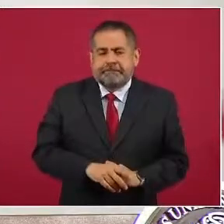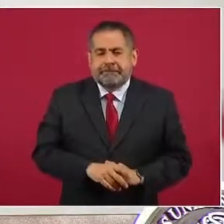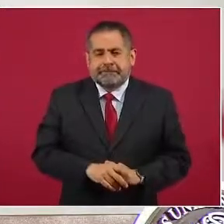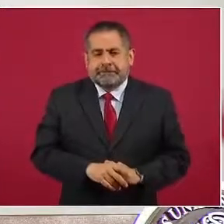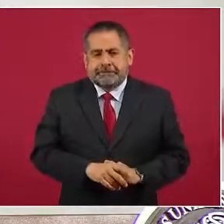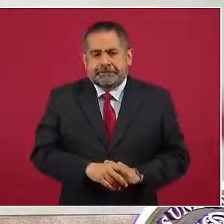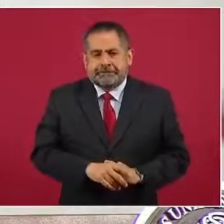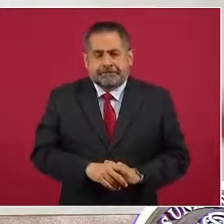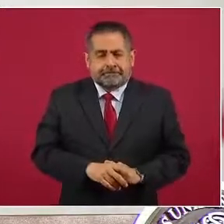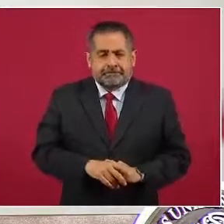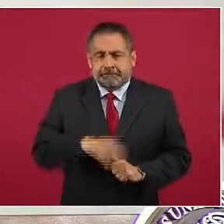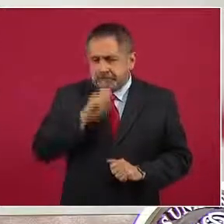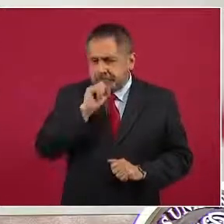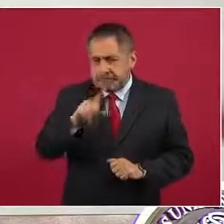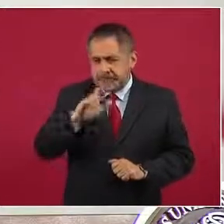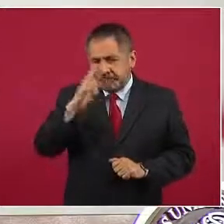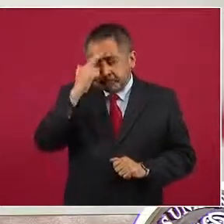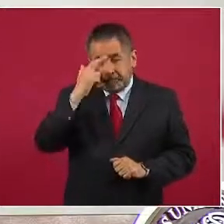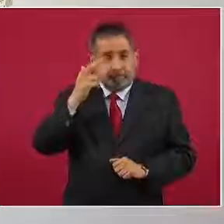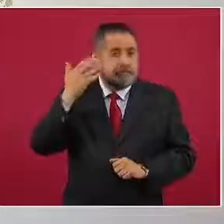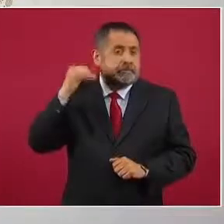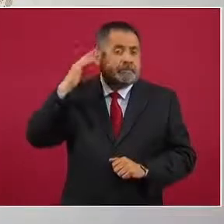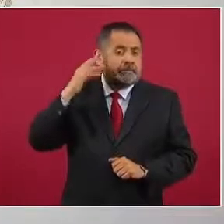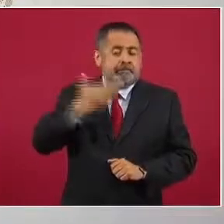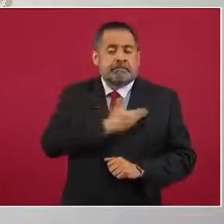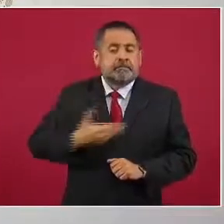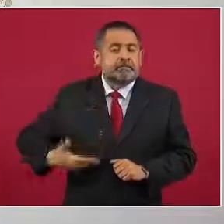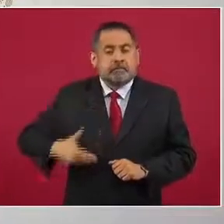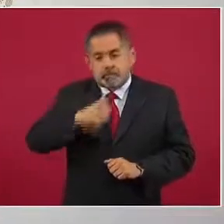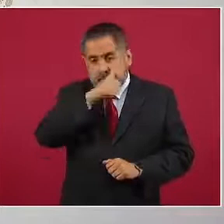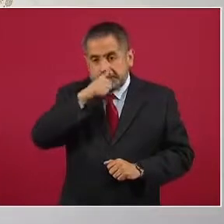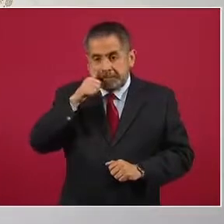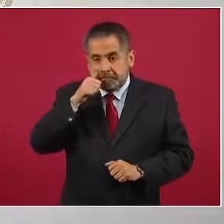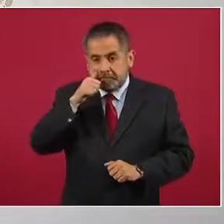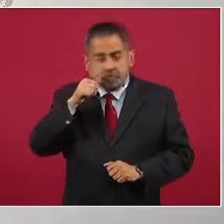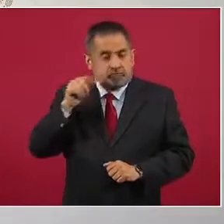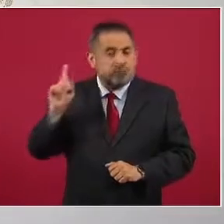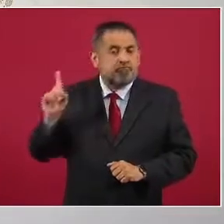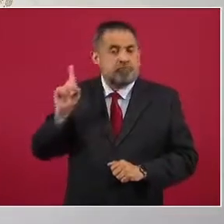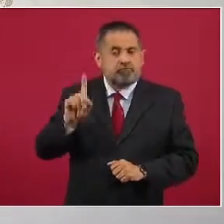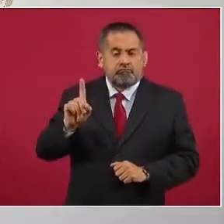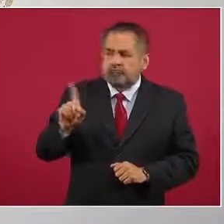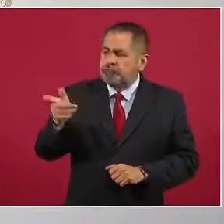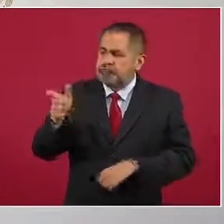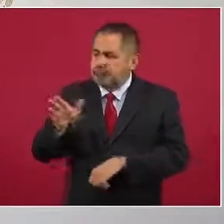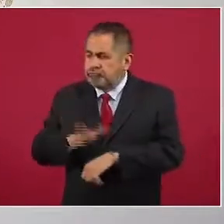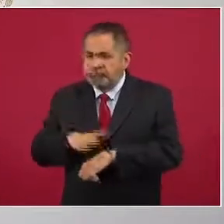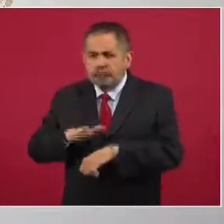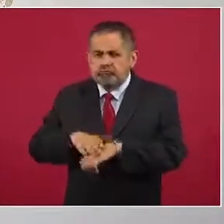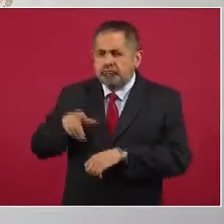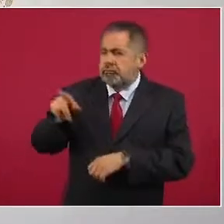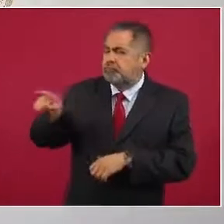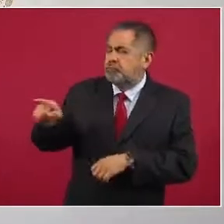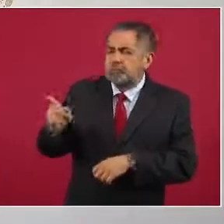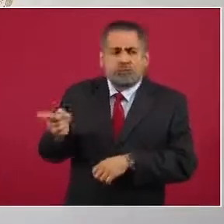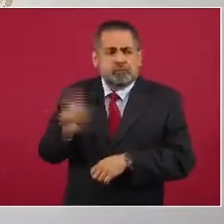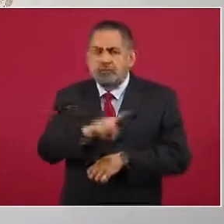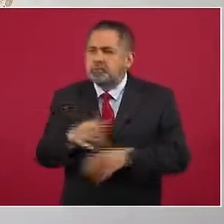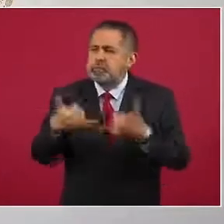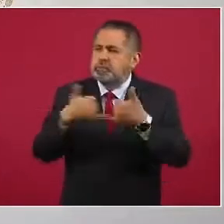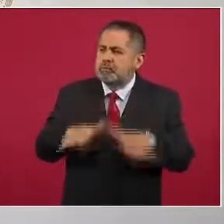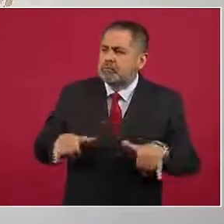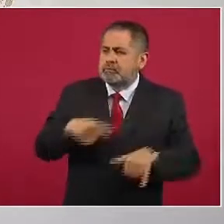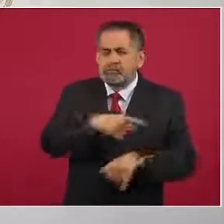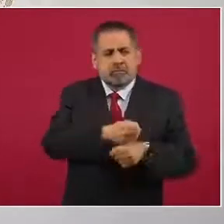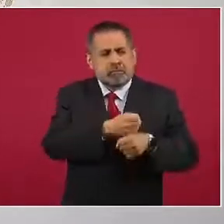También recuerdo al presidente Juárez cuando le fueron a decir que un yerno de él había